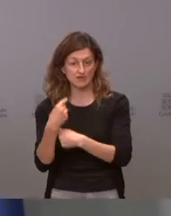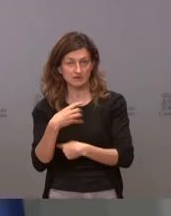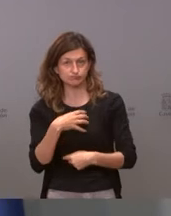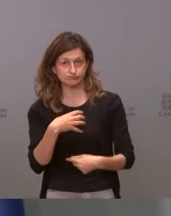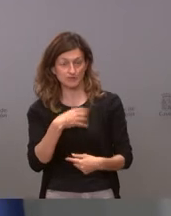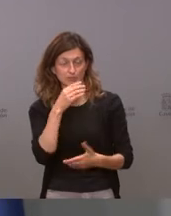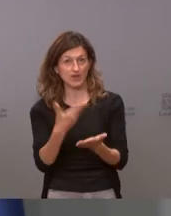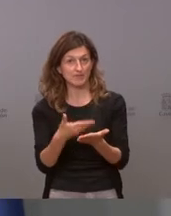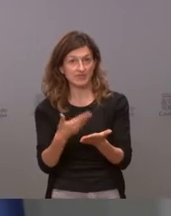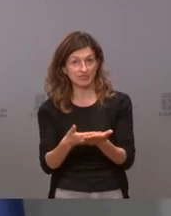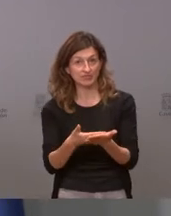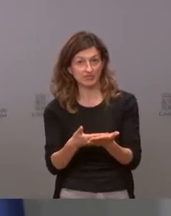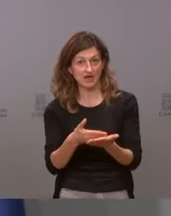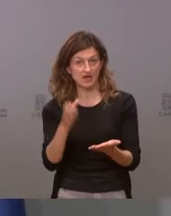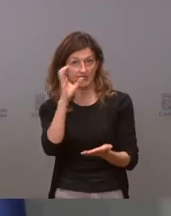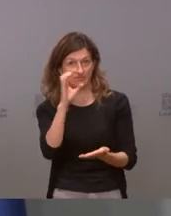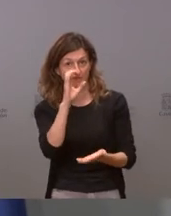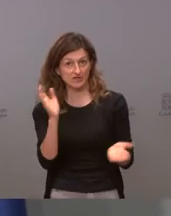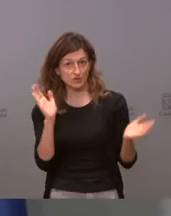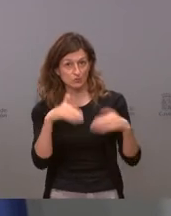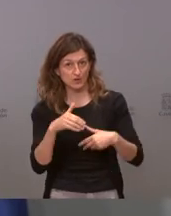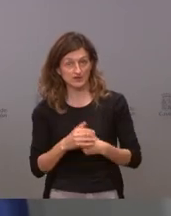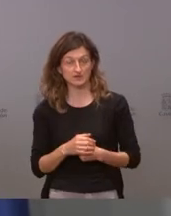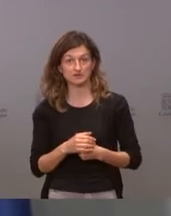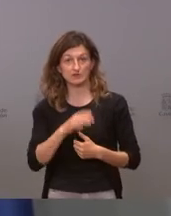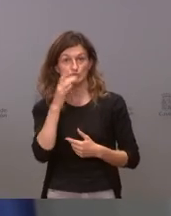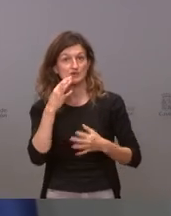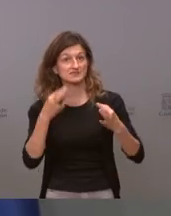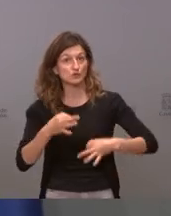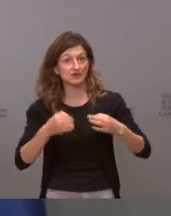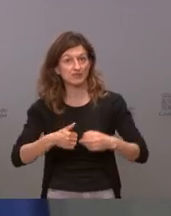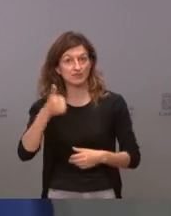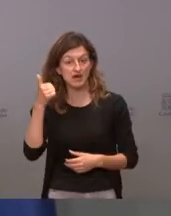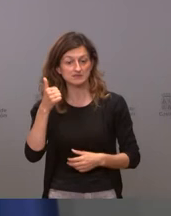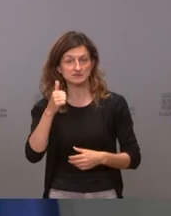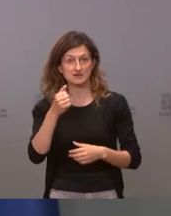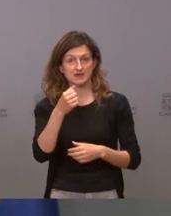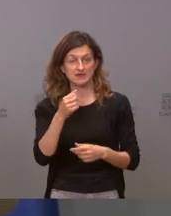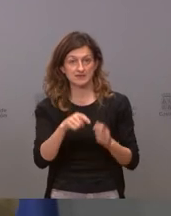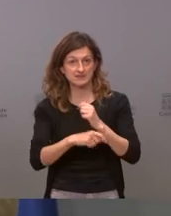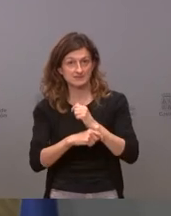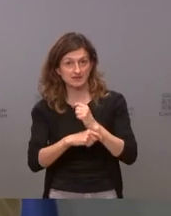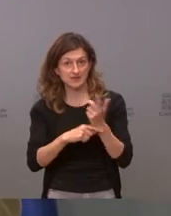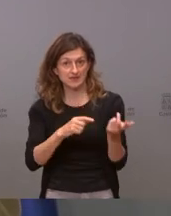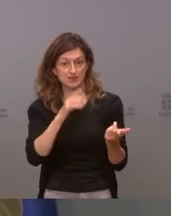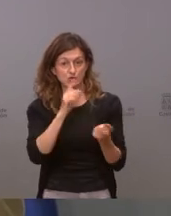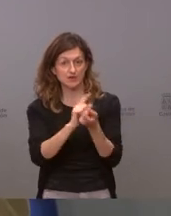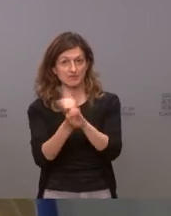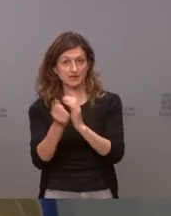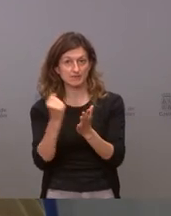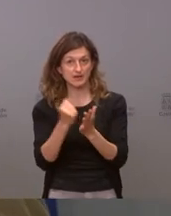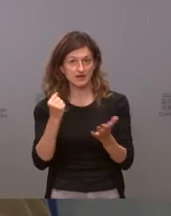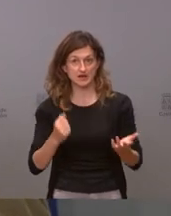evidencia no hay evidencia científica de mayor seguridad con la estrategia de cambiar